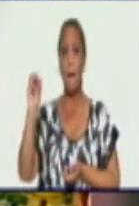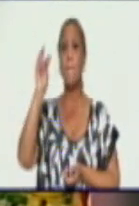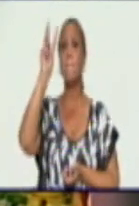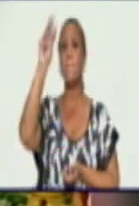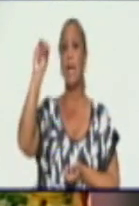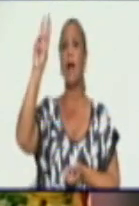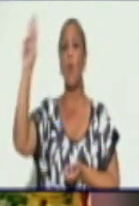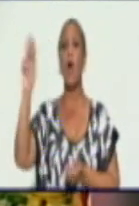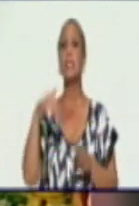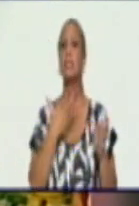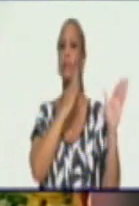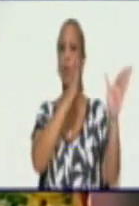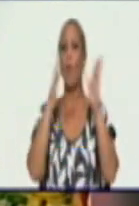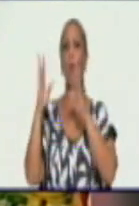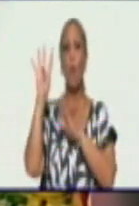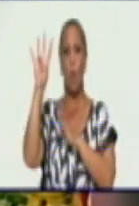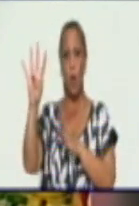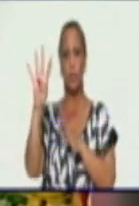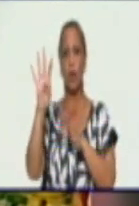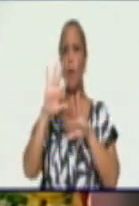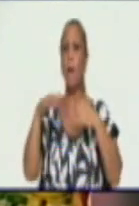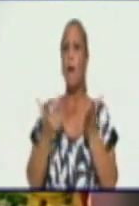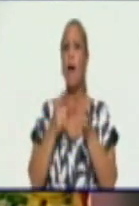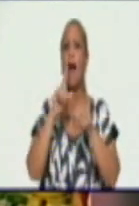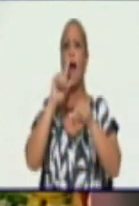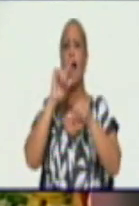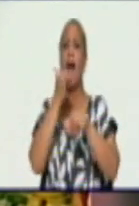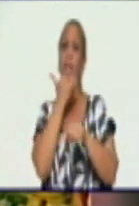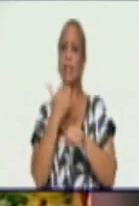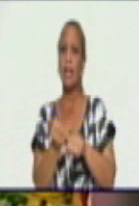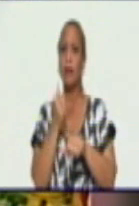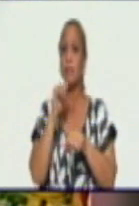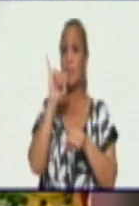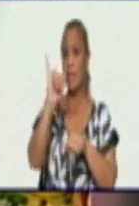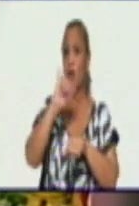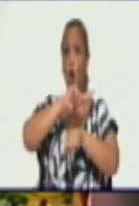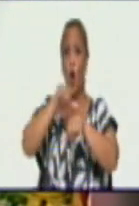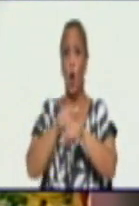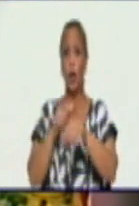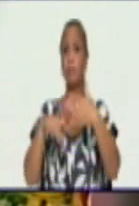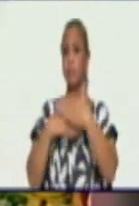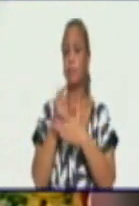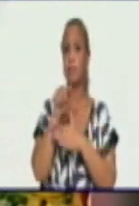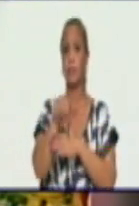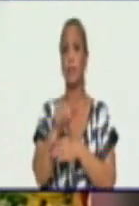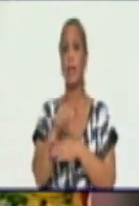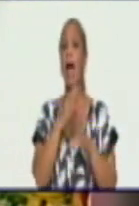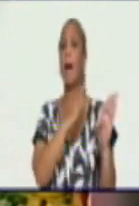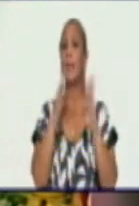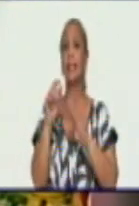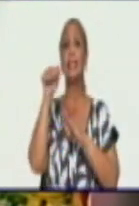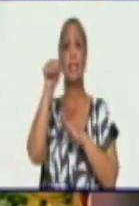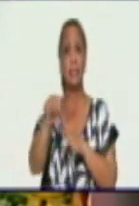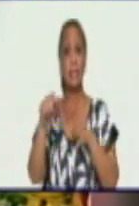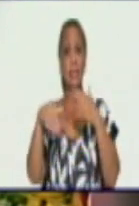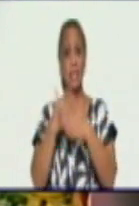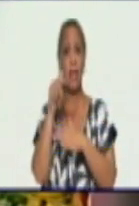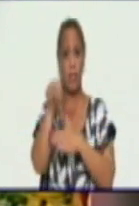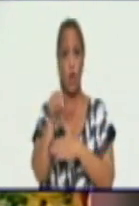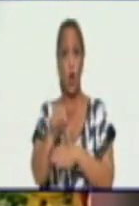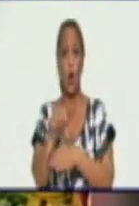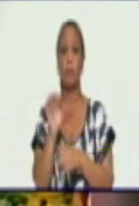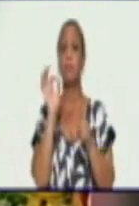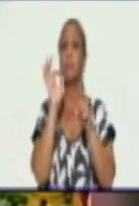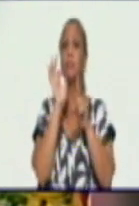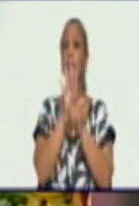concebidos para afectar los seis horas durante 24 horas del día, y sí nos permitiría a partir del día de hoy comenzar a